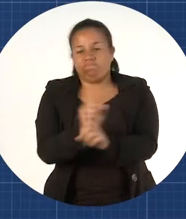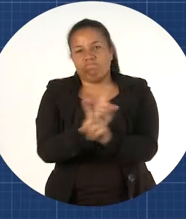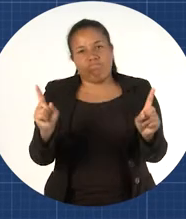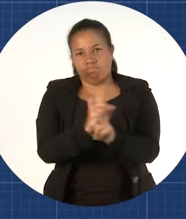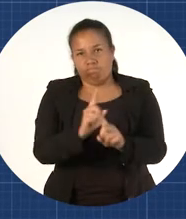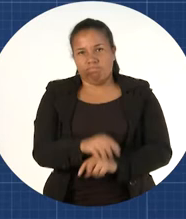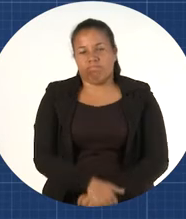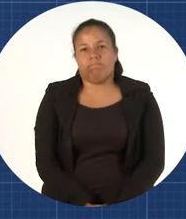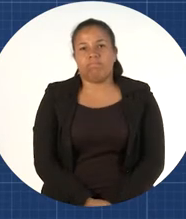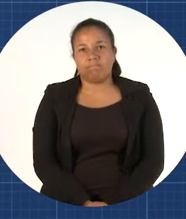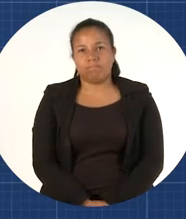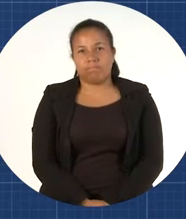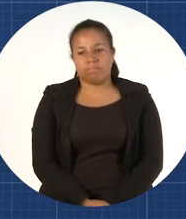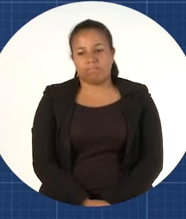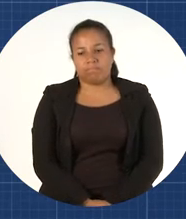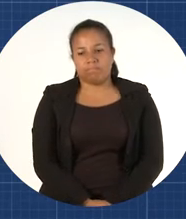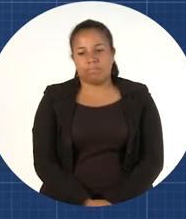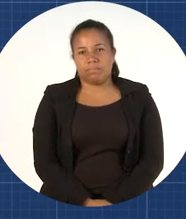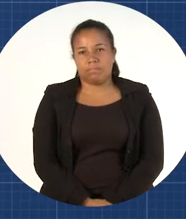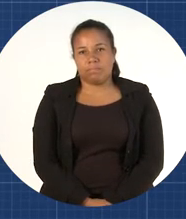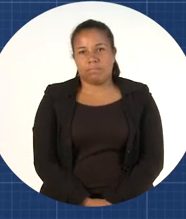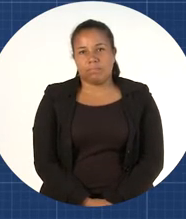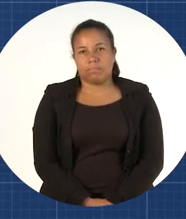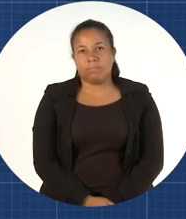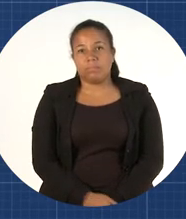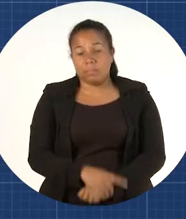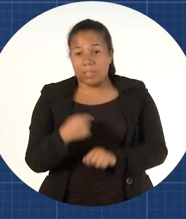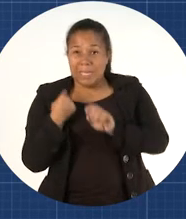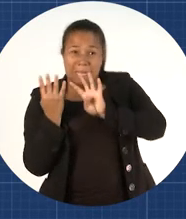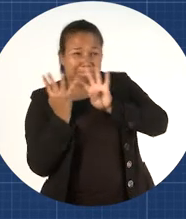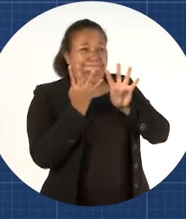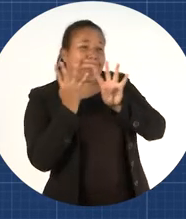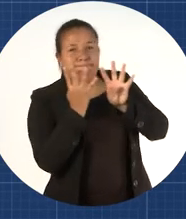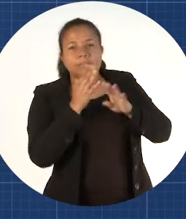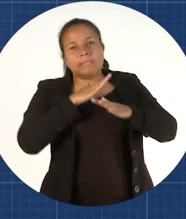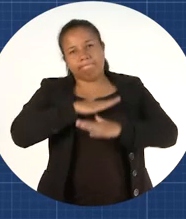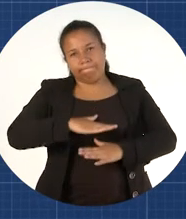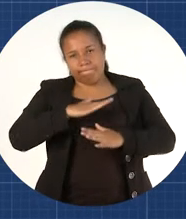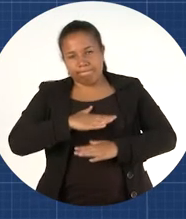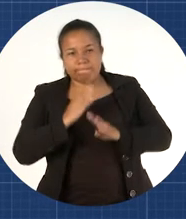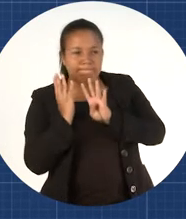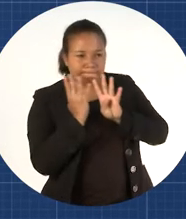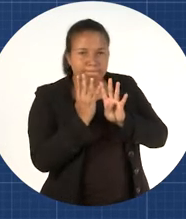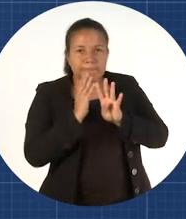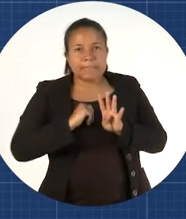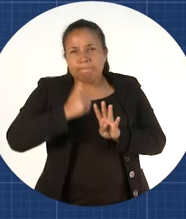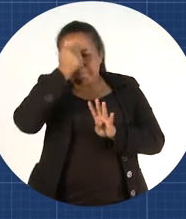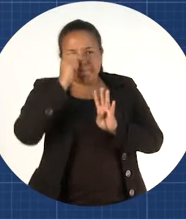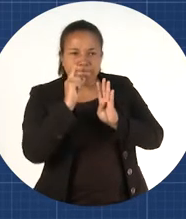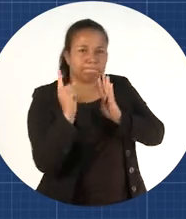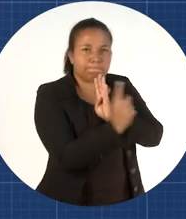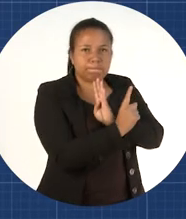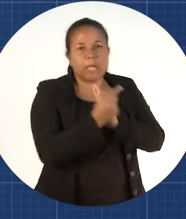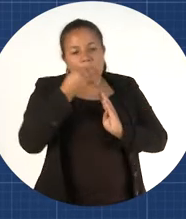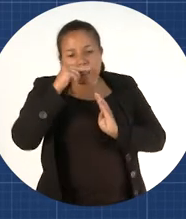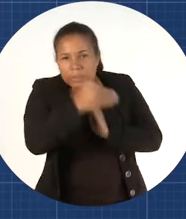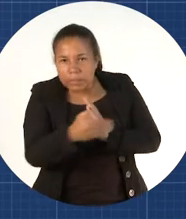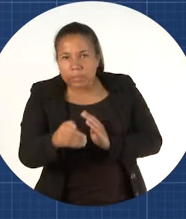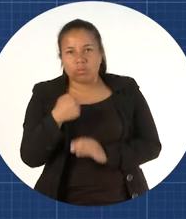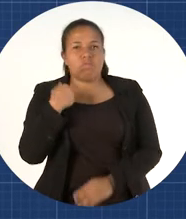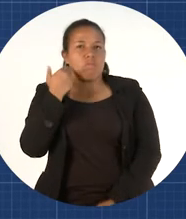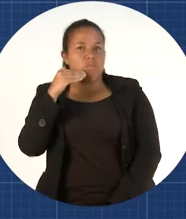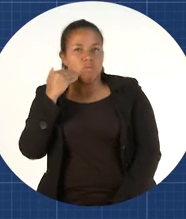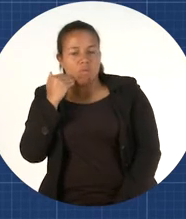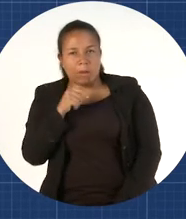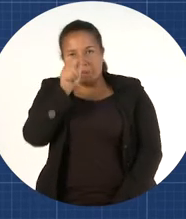mientras sale mantenga la calma de prioridad a niños mujeres adultos